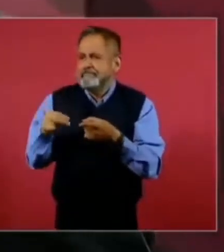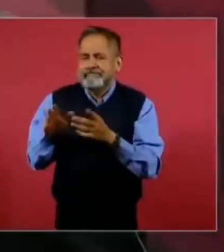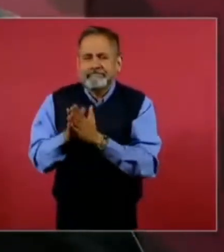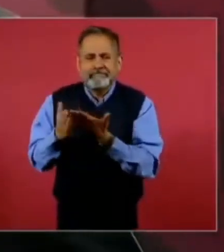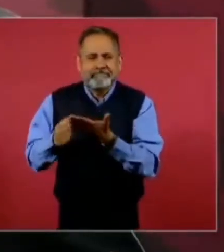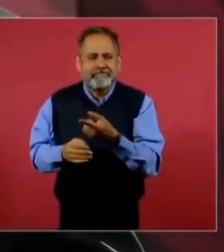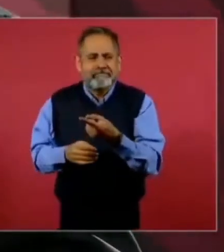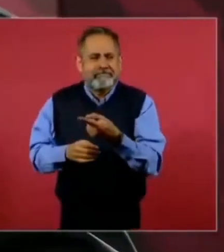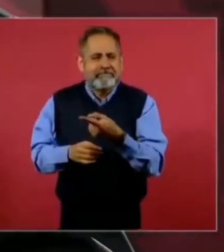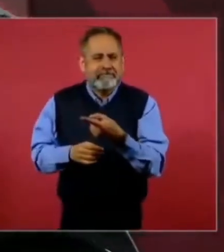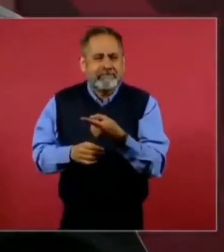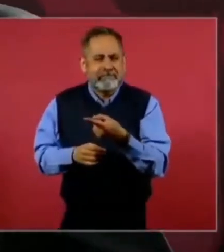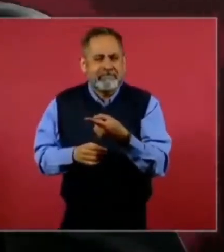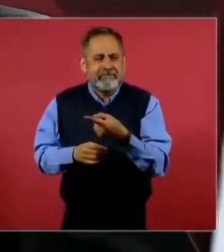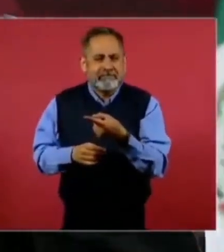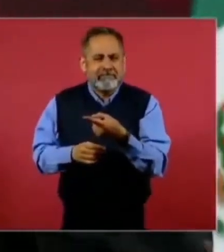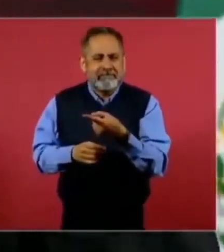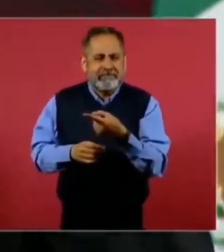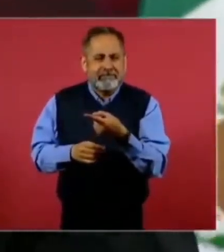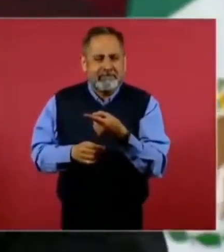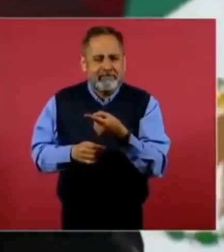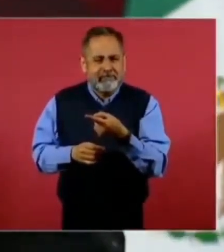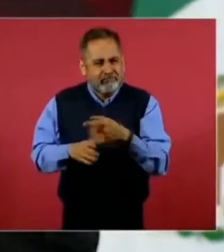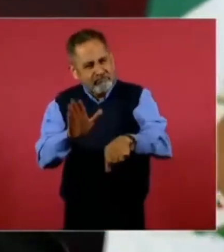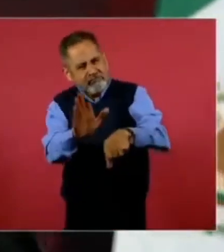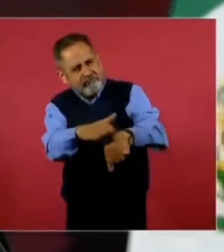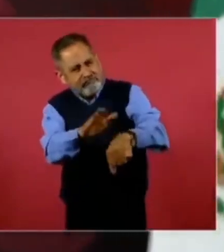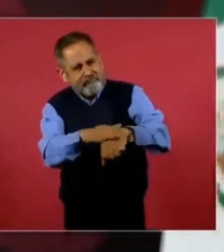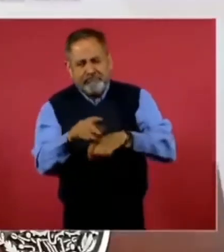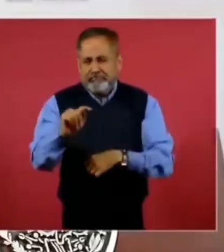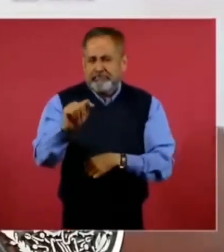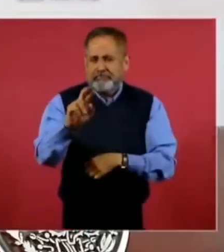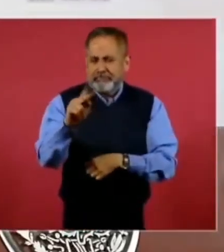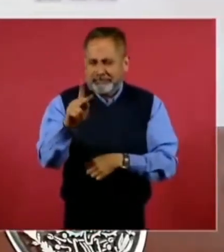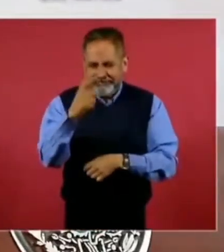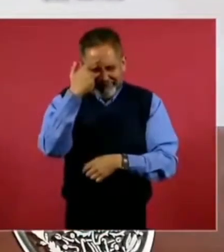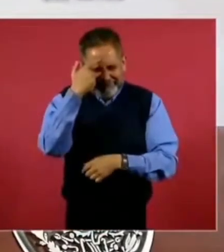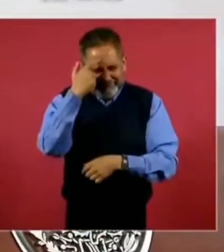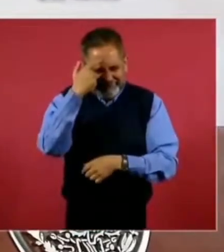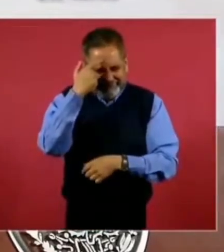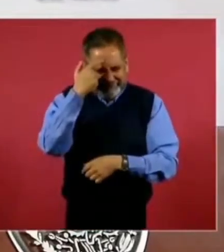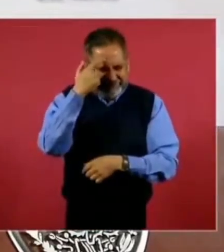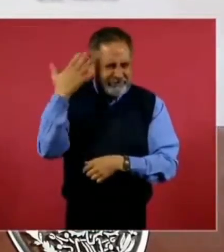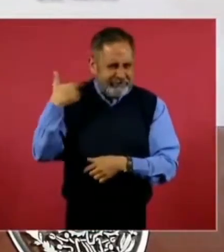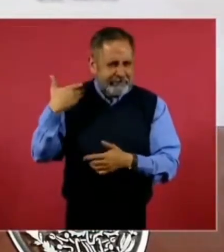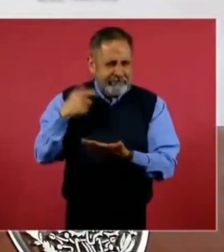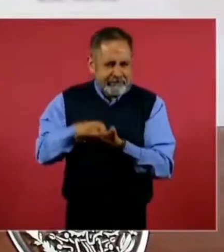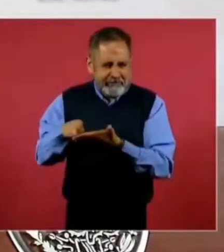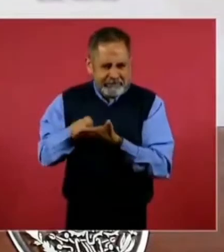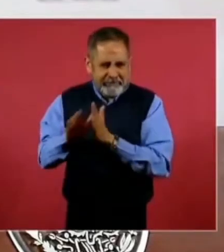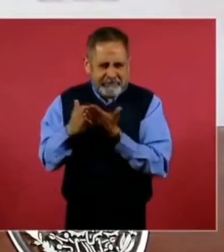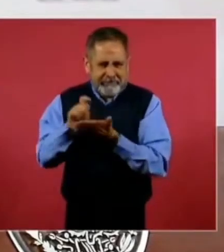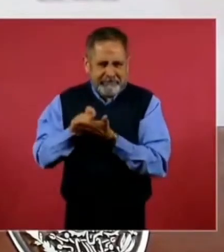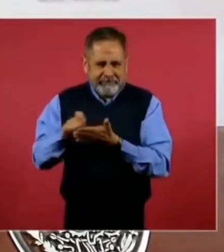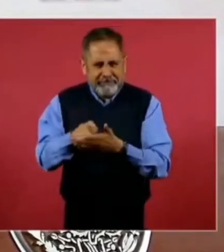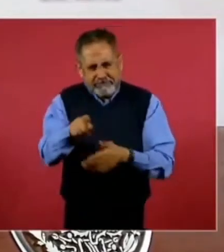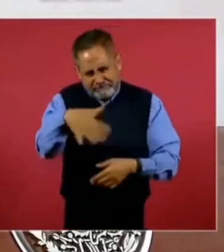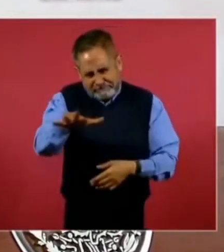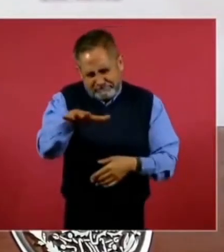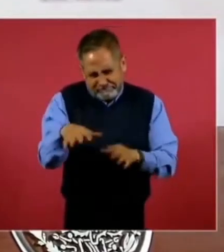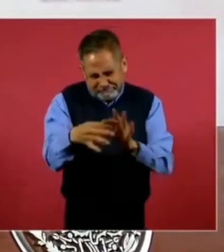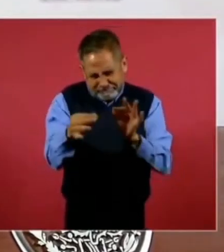Oye, Trump, búsquenlo.